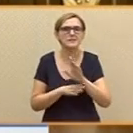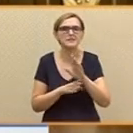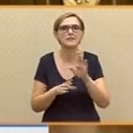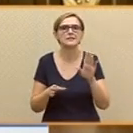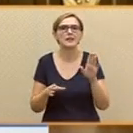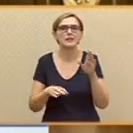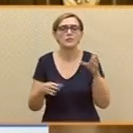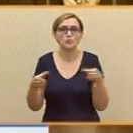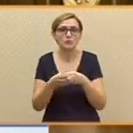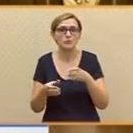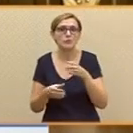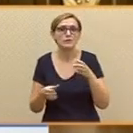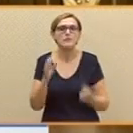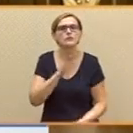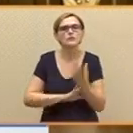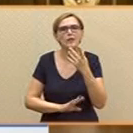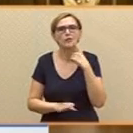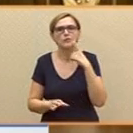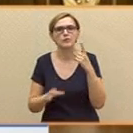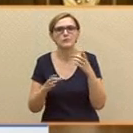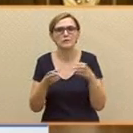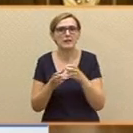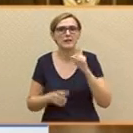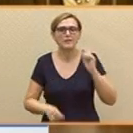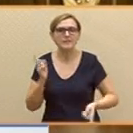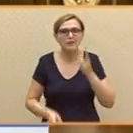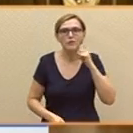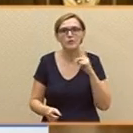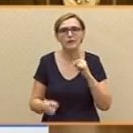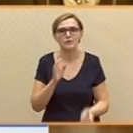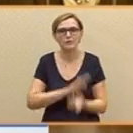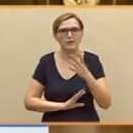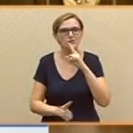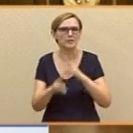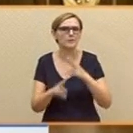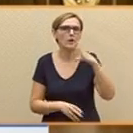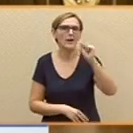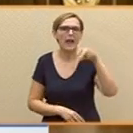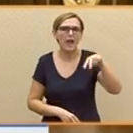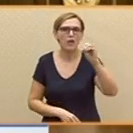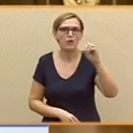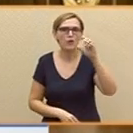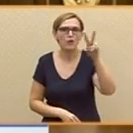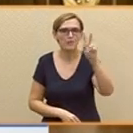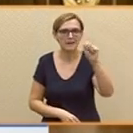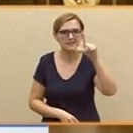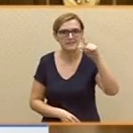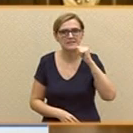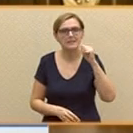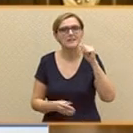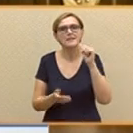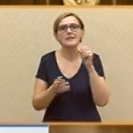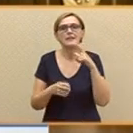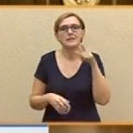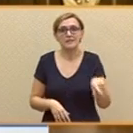una dictadura cuya fundación de pensamiento se llamó durante años Cánovas del Castillo, una respetable figura que despreciaba el